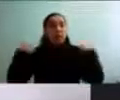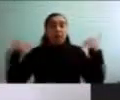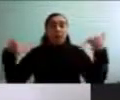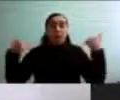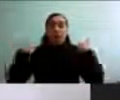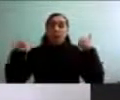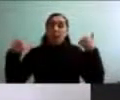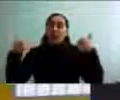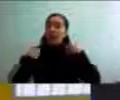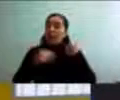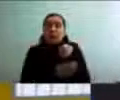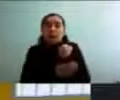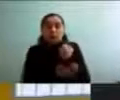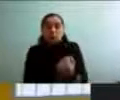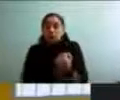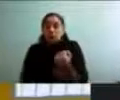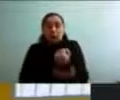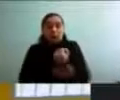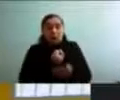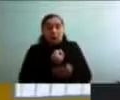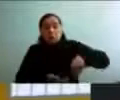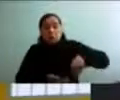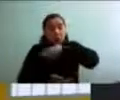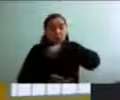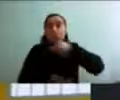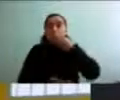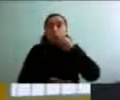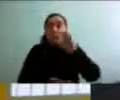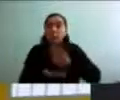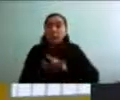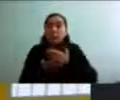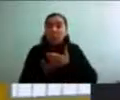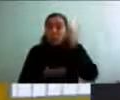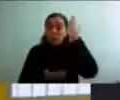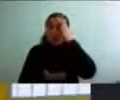contribuye a nuestra mejor salud mental y física.